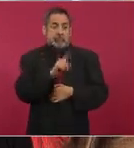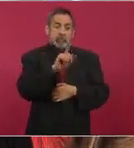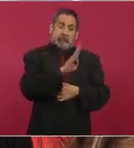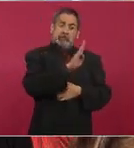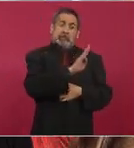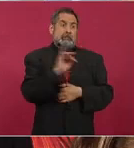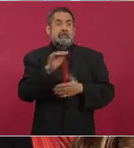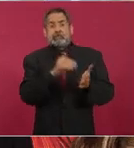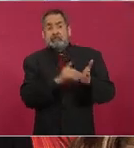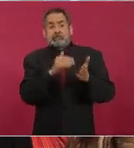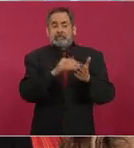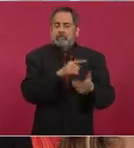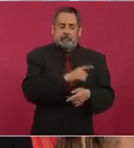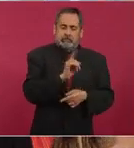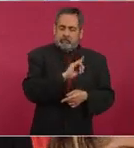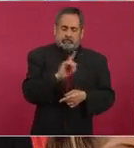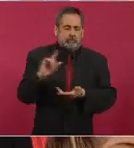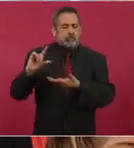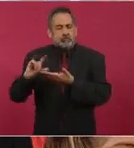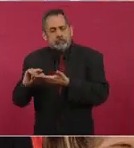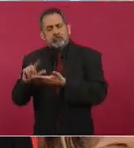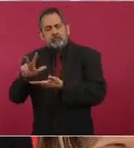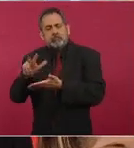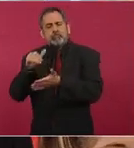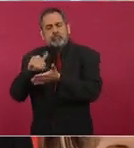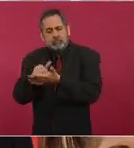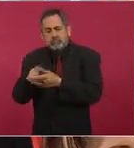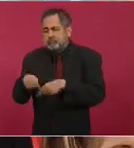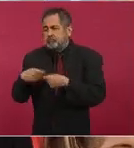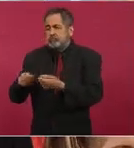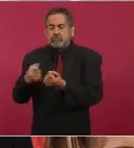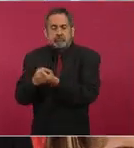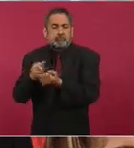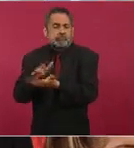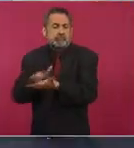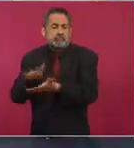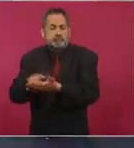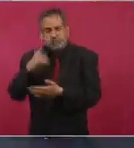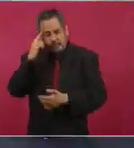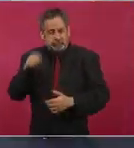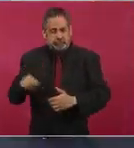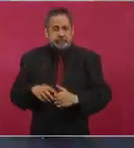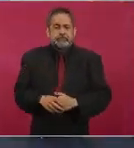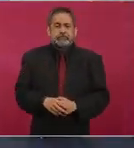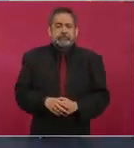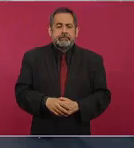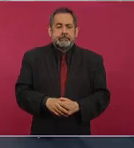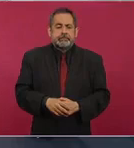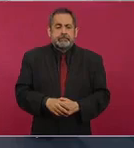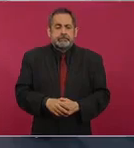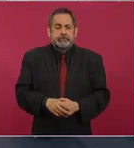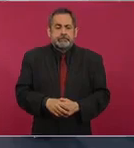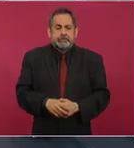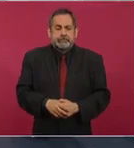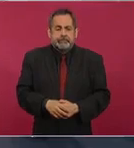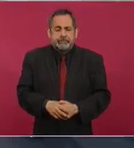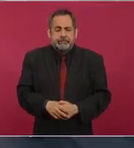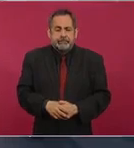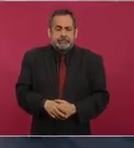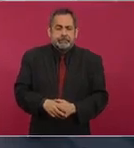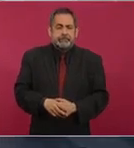de pesos que se subsidió en el sexenio de Calderón Sí hemos